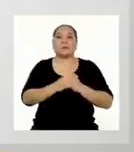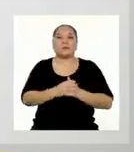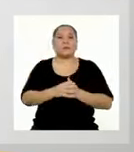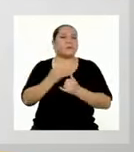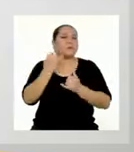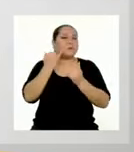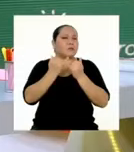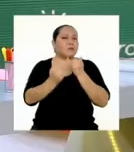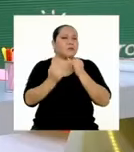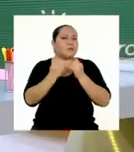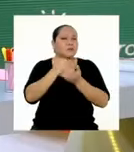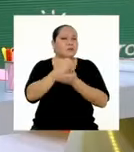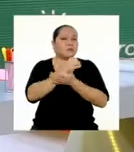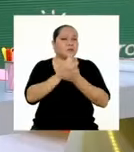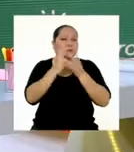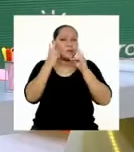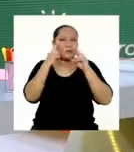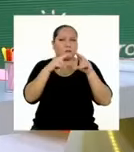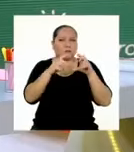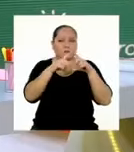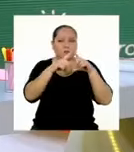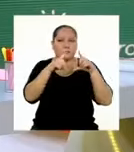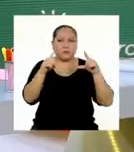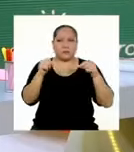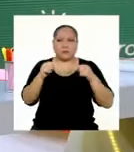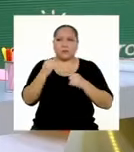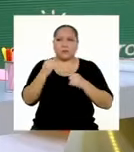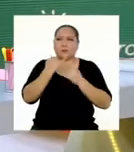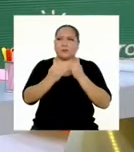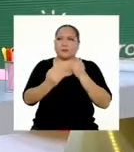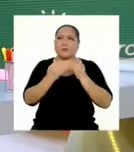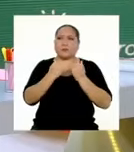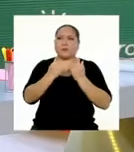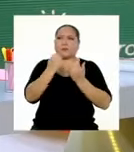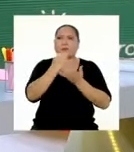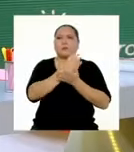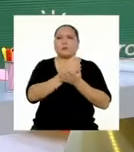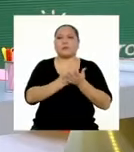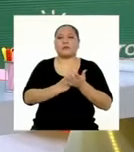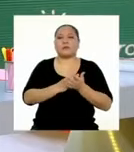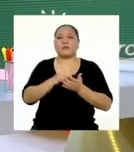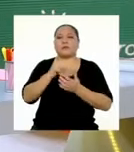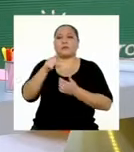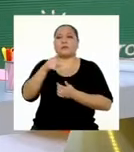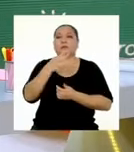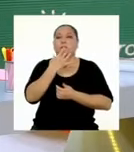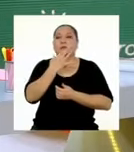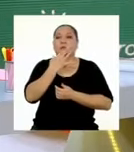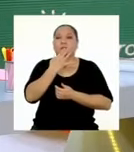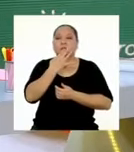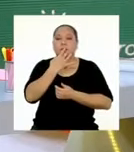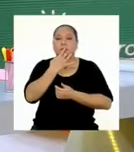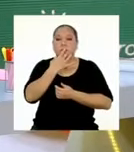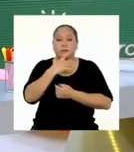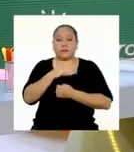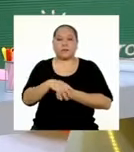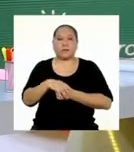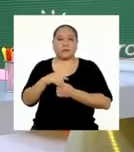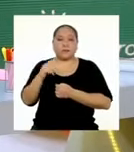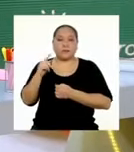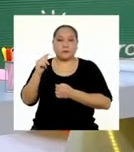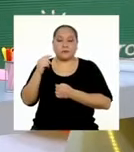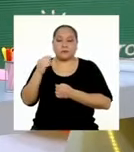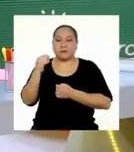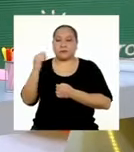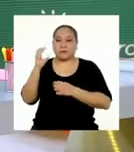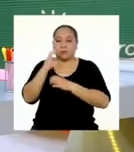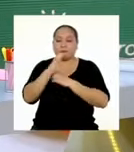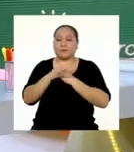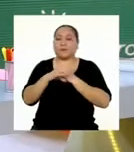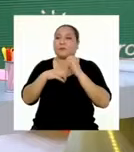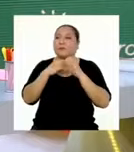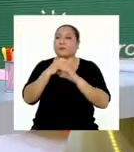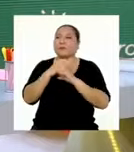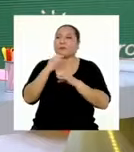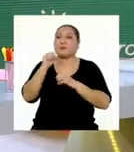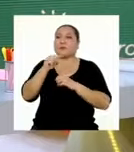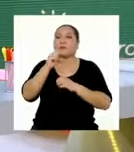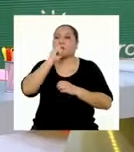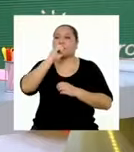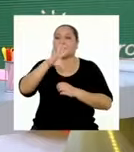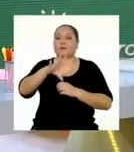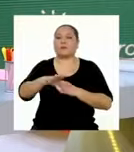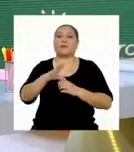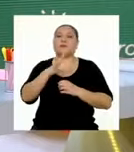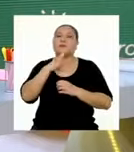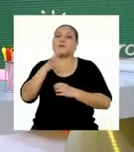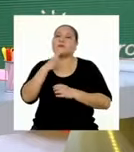dice la última parte? Y bueno, la última parte con color turquesa habla sobre la confianza y comunicación entre los